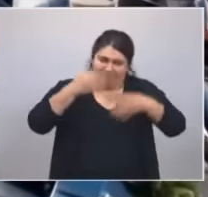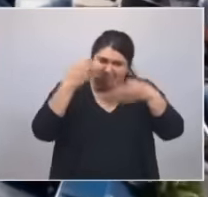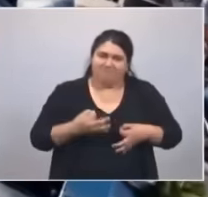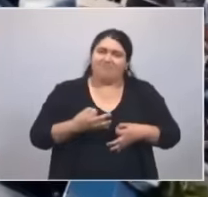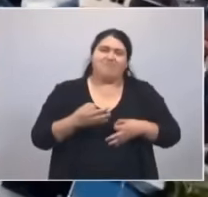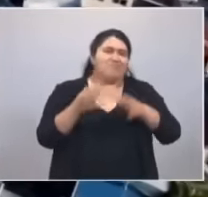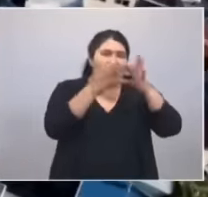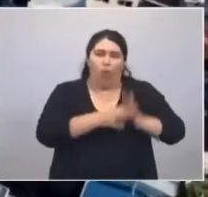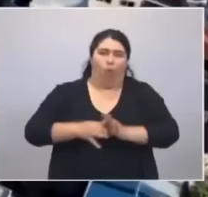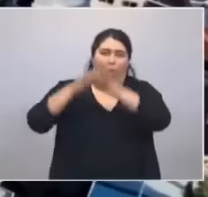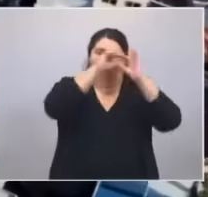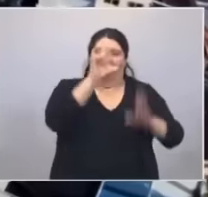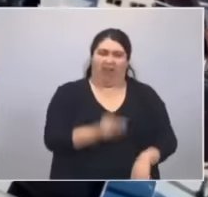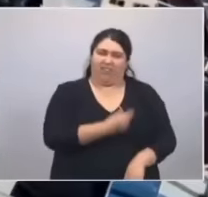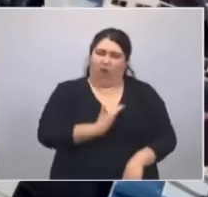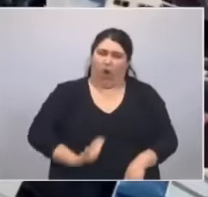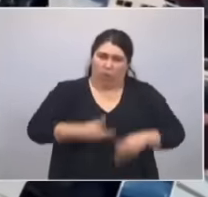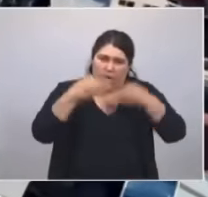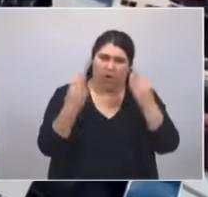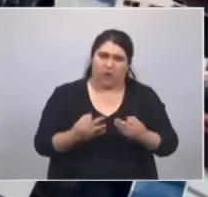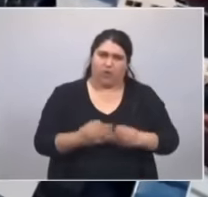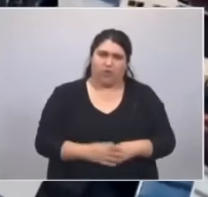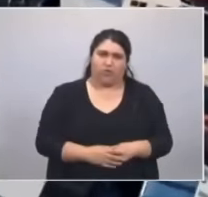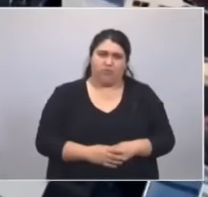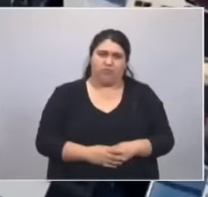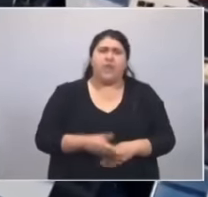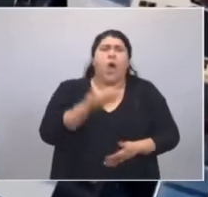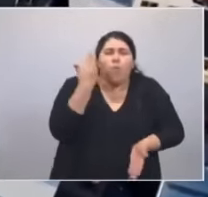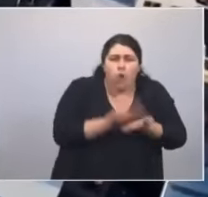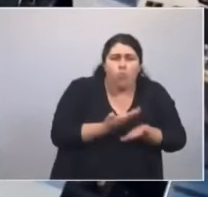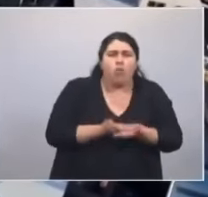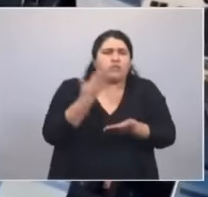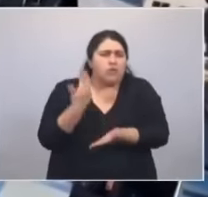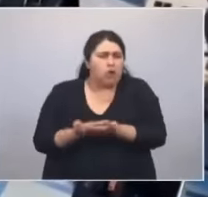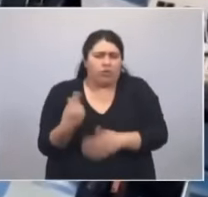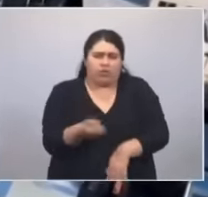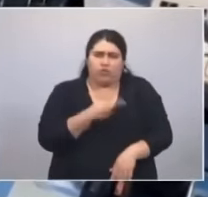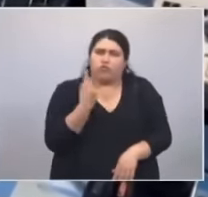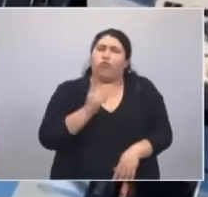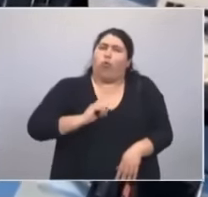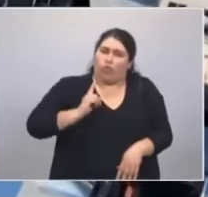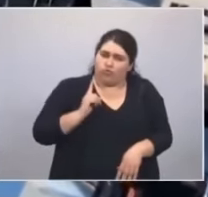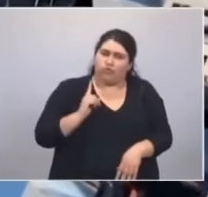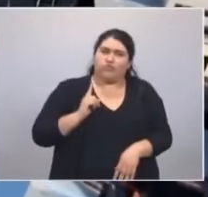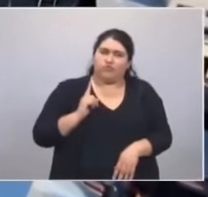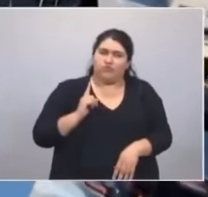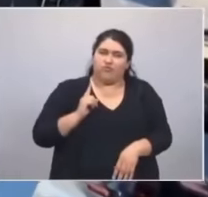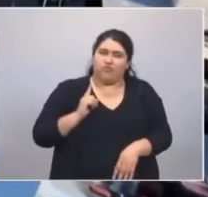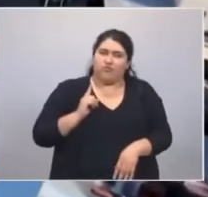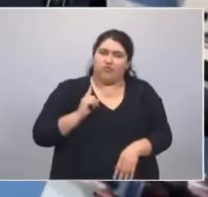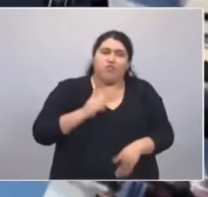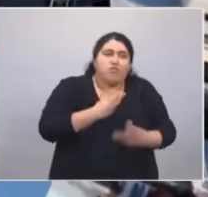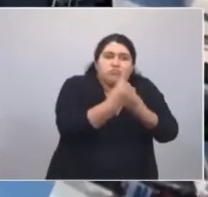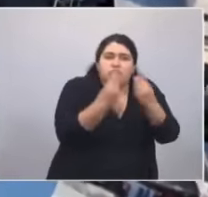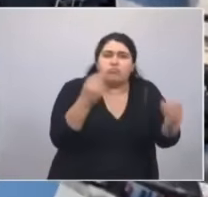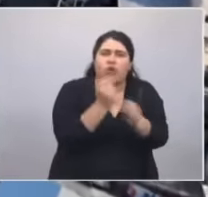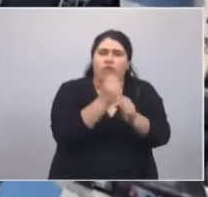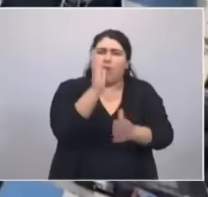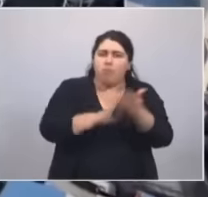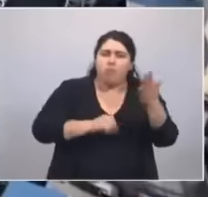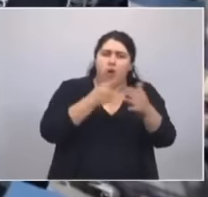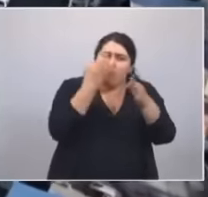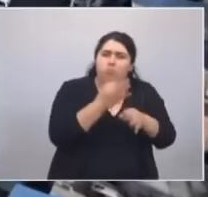Estado, aquellas políticas que nos enorgullecen, la política del empleo en blanco y